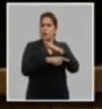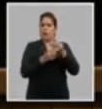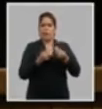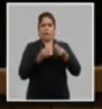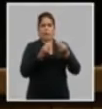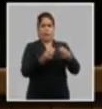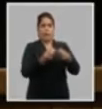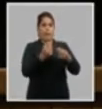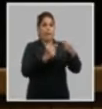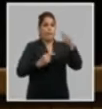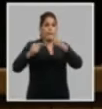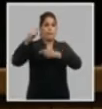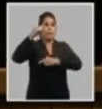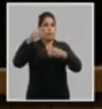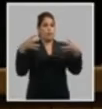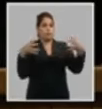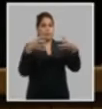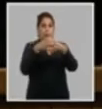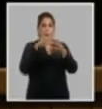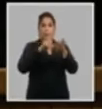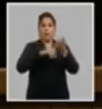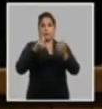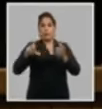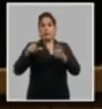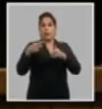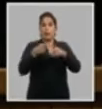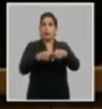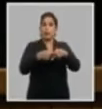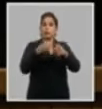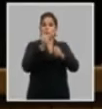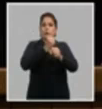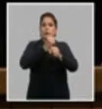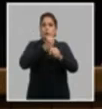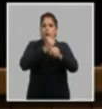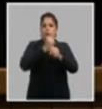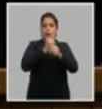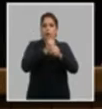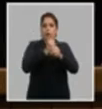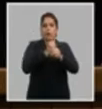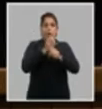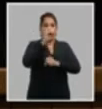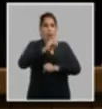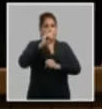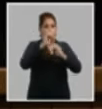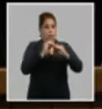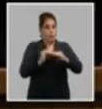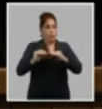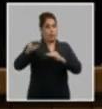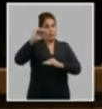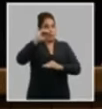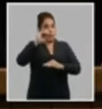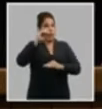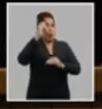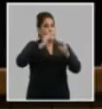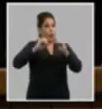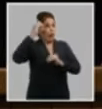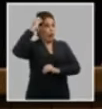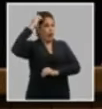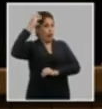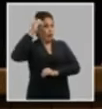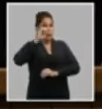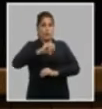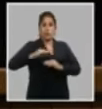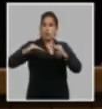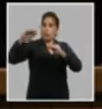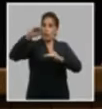aplicación del principio de la vinculación del partido con las masas desde los organismos superiores hasta las organizaciones de